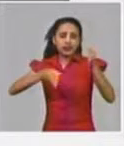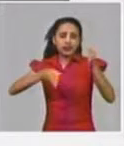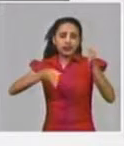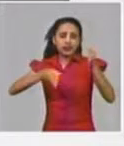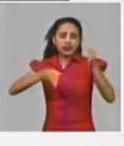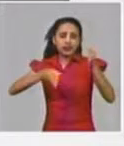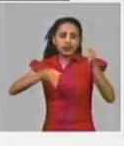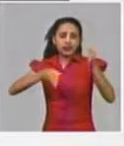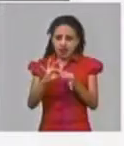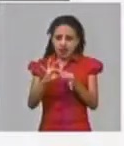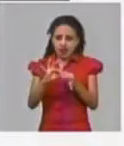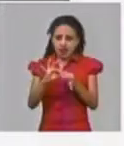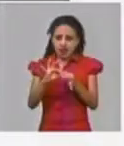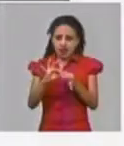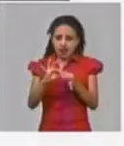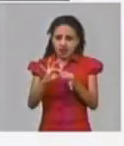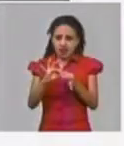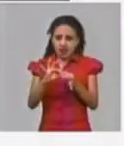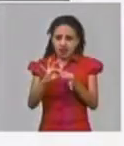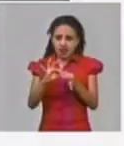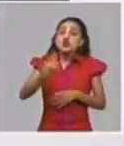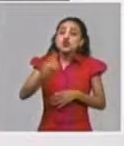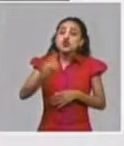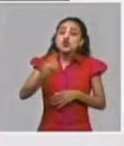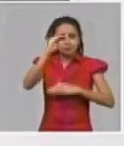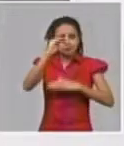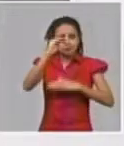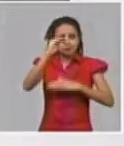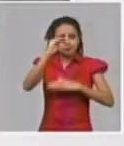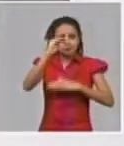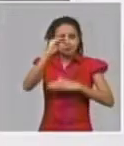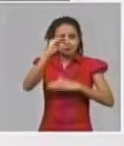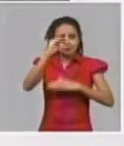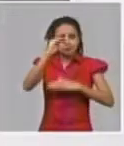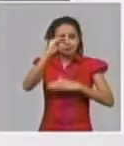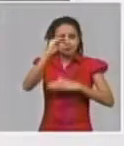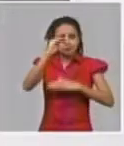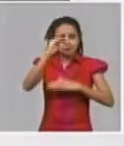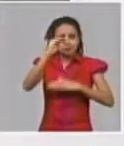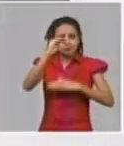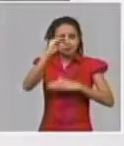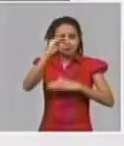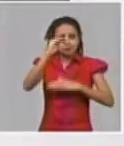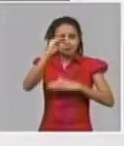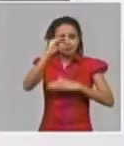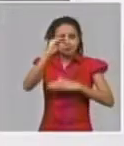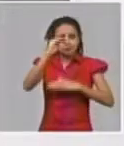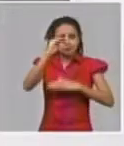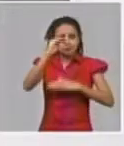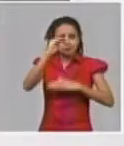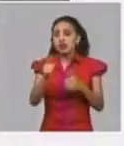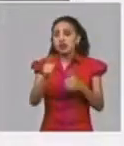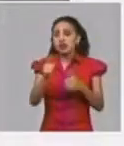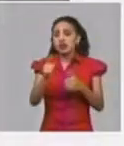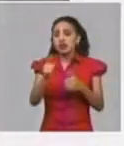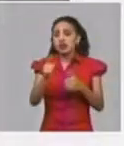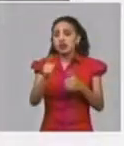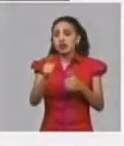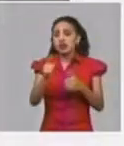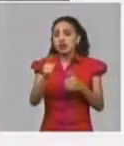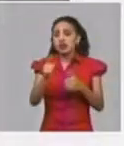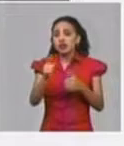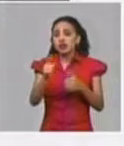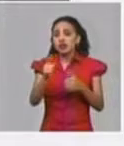escenario favorable y el medio realmente nos hemos colocado en un escenario favorable y entre los eventos que